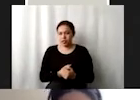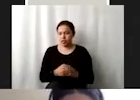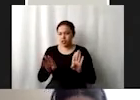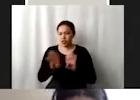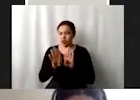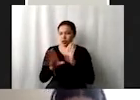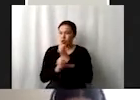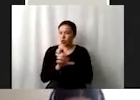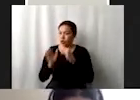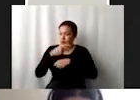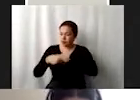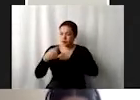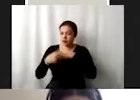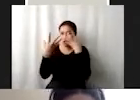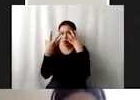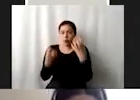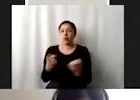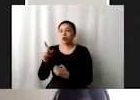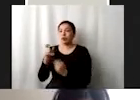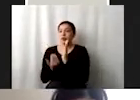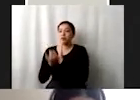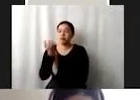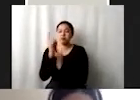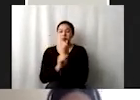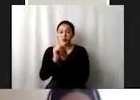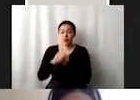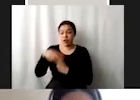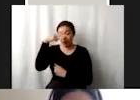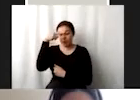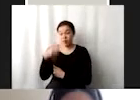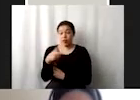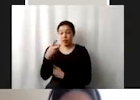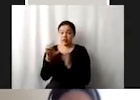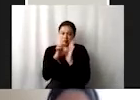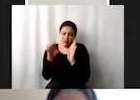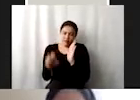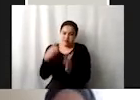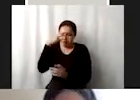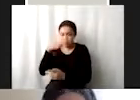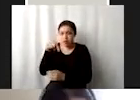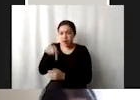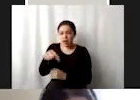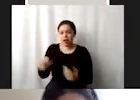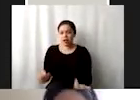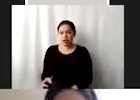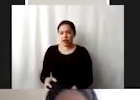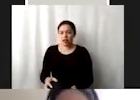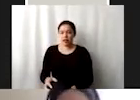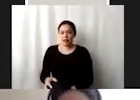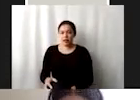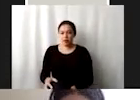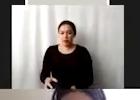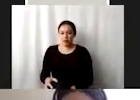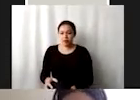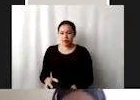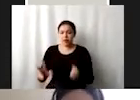tema de desertificación e inundaciones, México es un ejemplo de ello, pues los países al menos